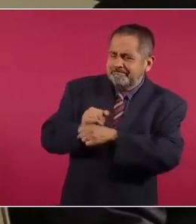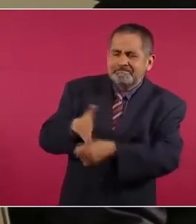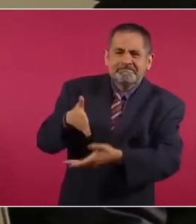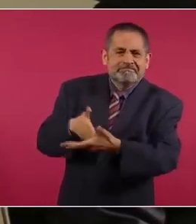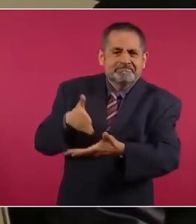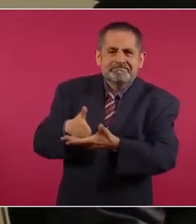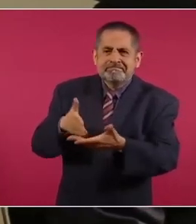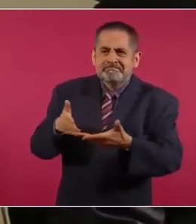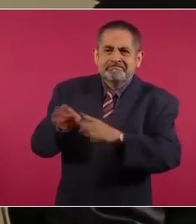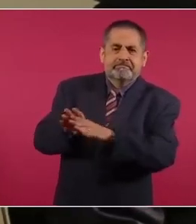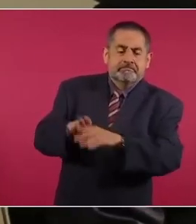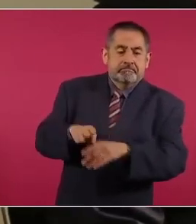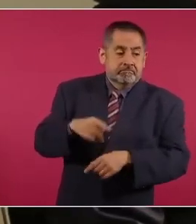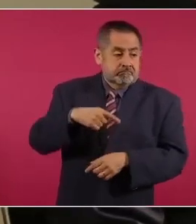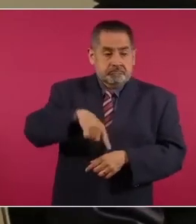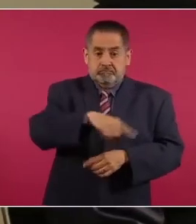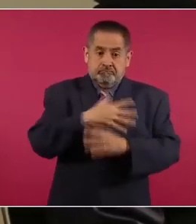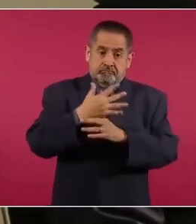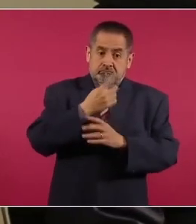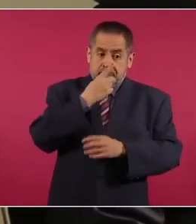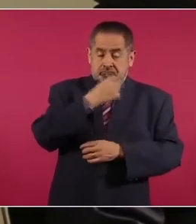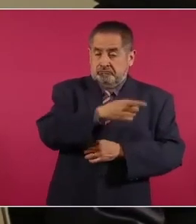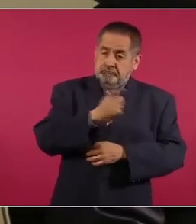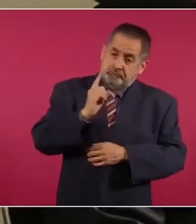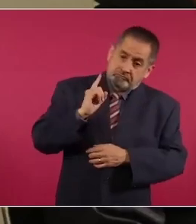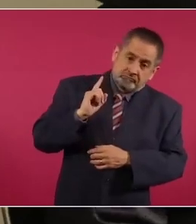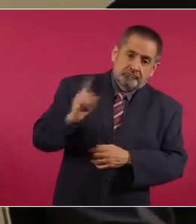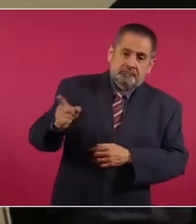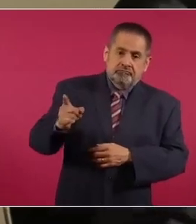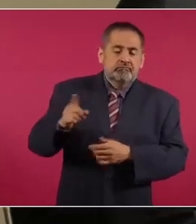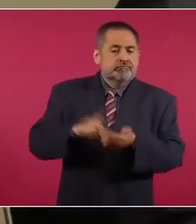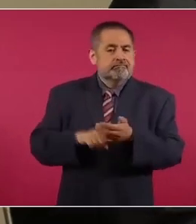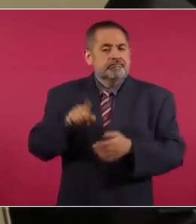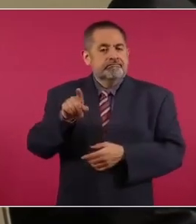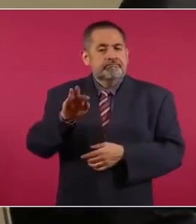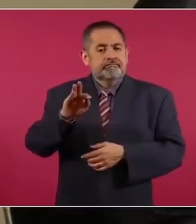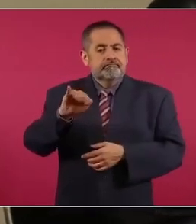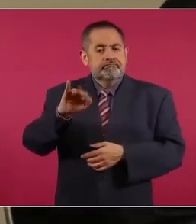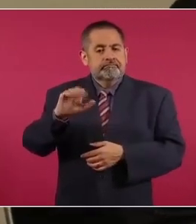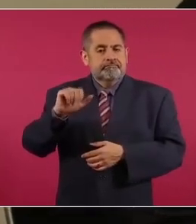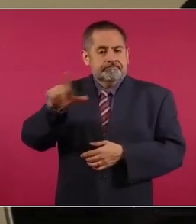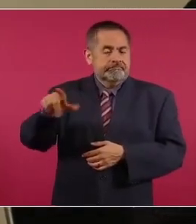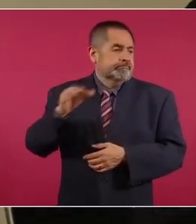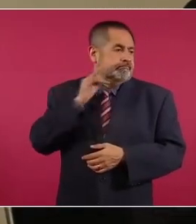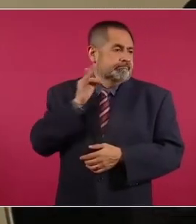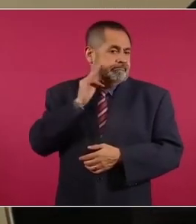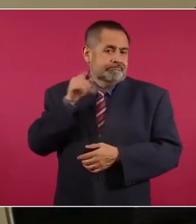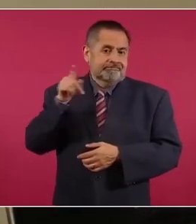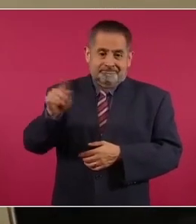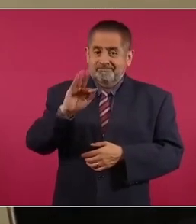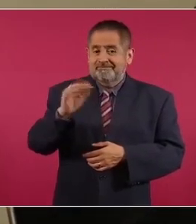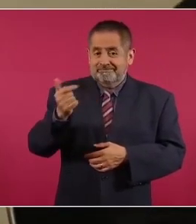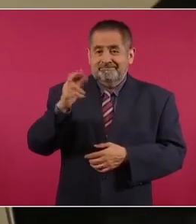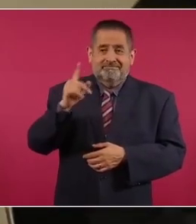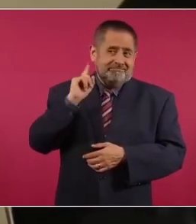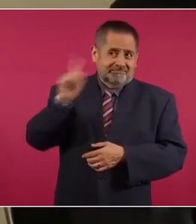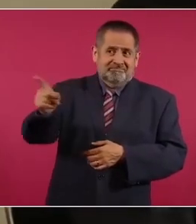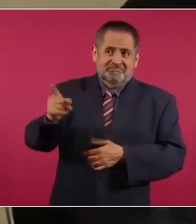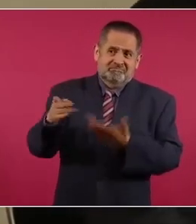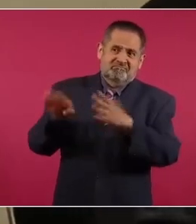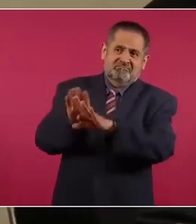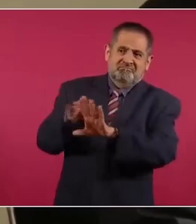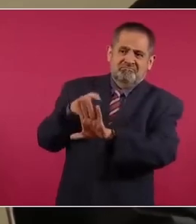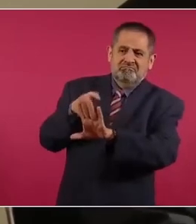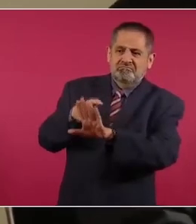señalaron muy puntualmente estos obstáculos provenientes de la Fiscalía General de la República. Vieron detalles muy formalizados acerca